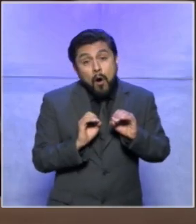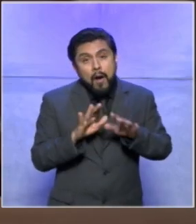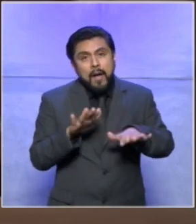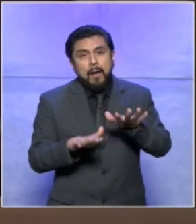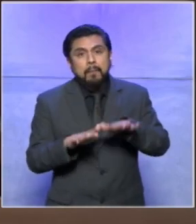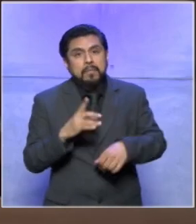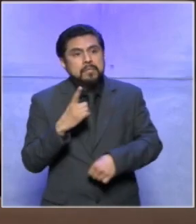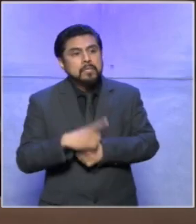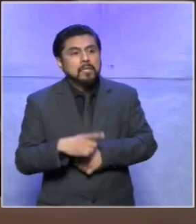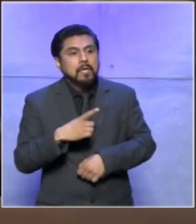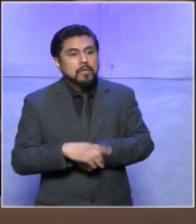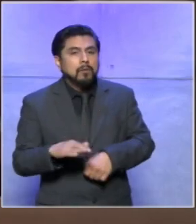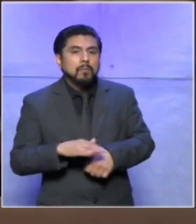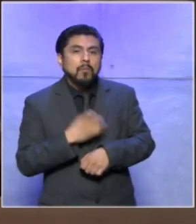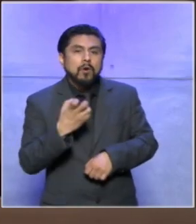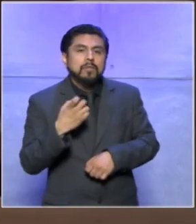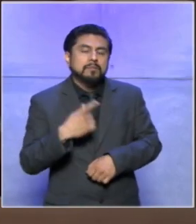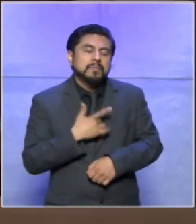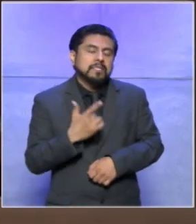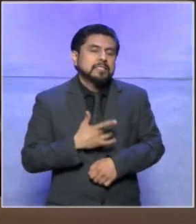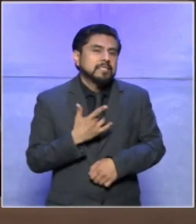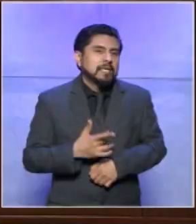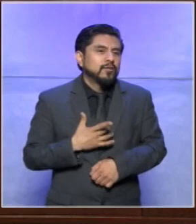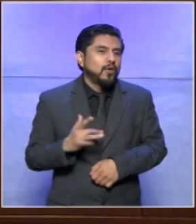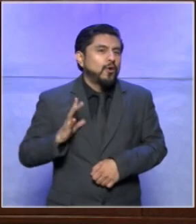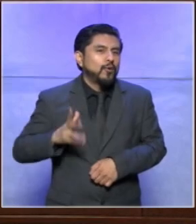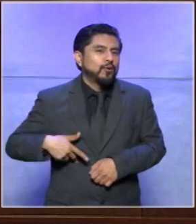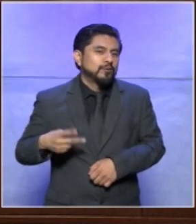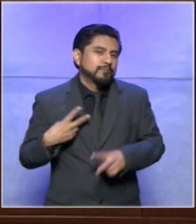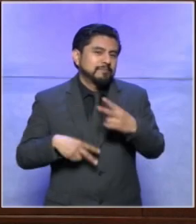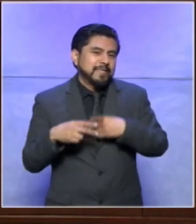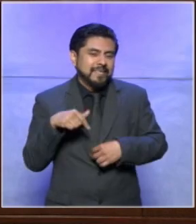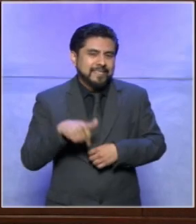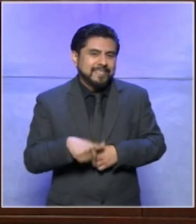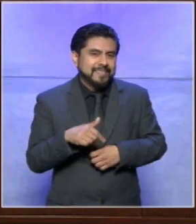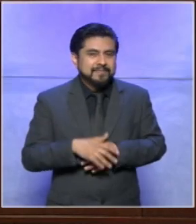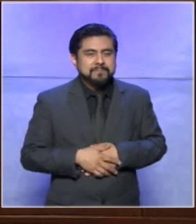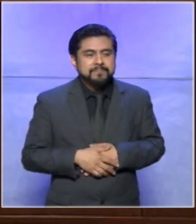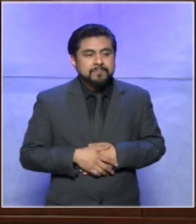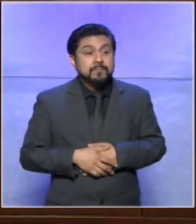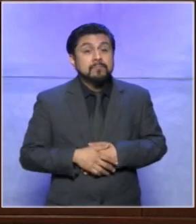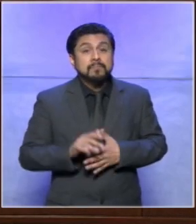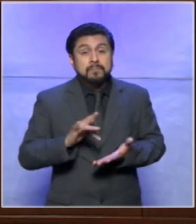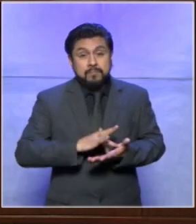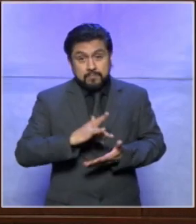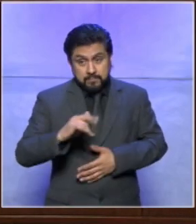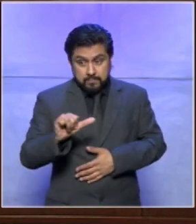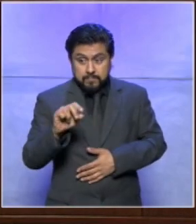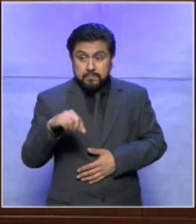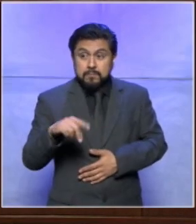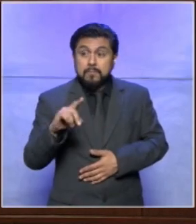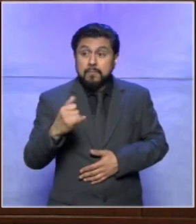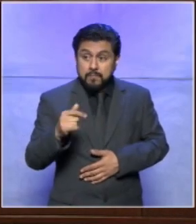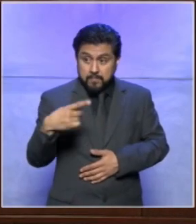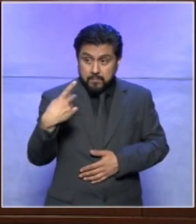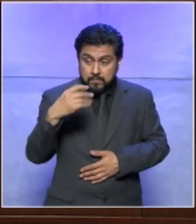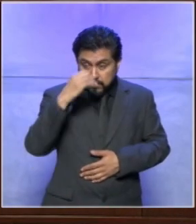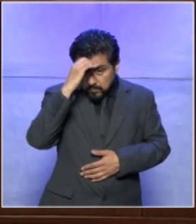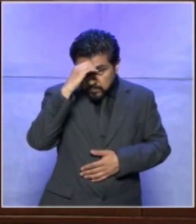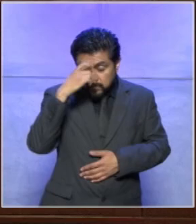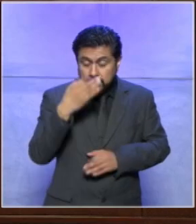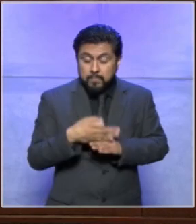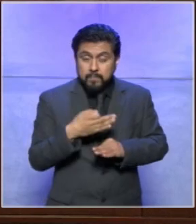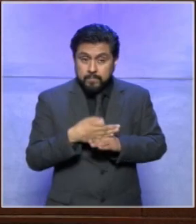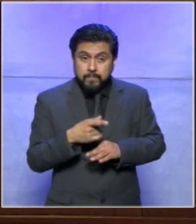y es por esto que me siento muy honrado de estar aquí muchas gracias andy gracias por esta opinión que nos estás generando